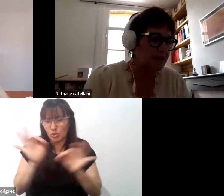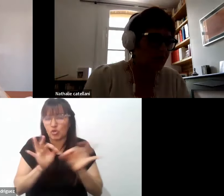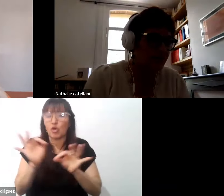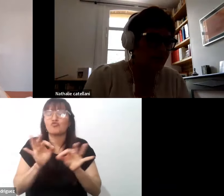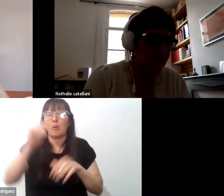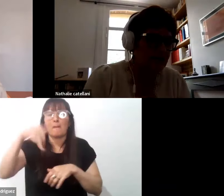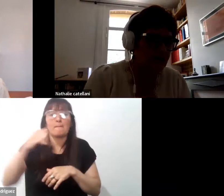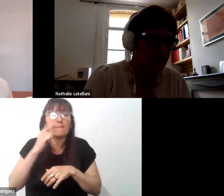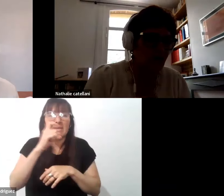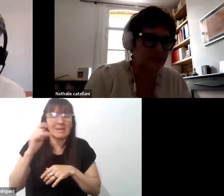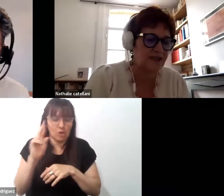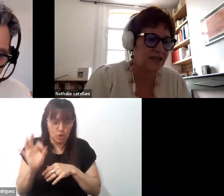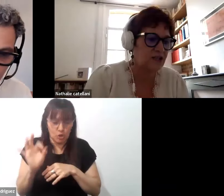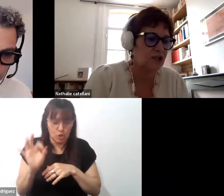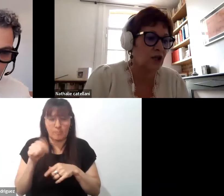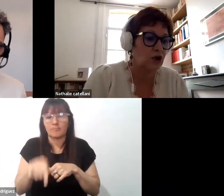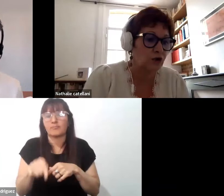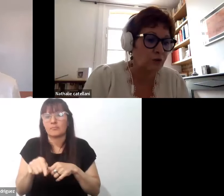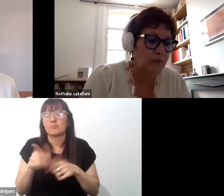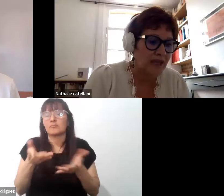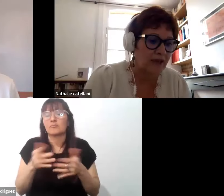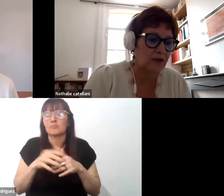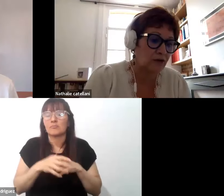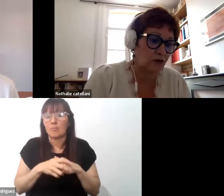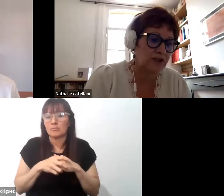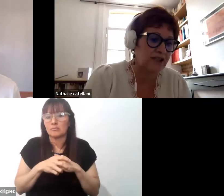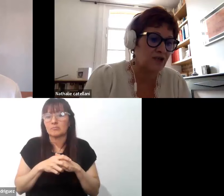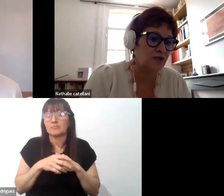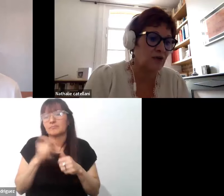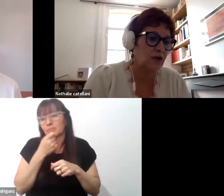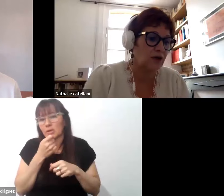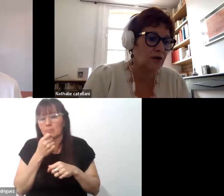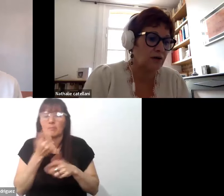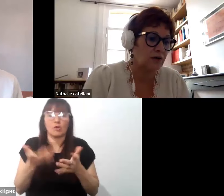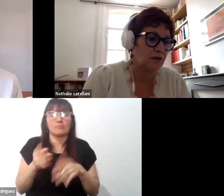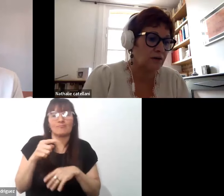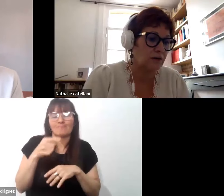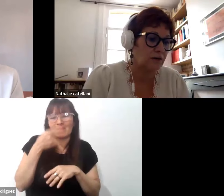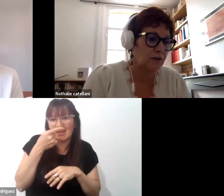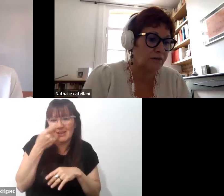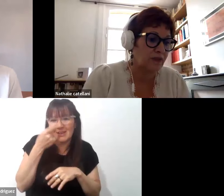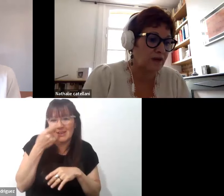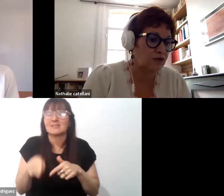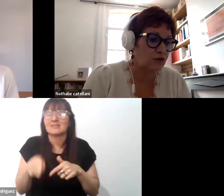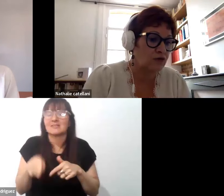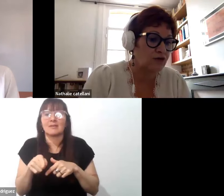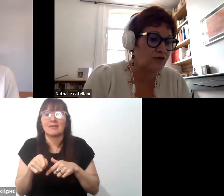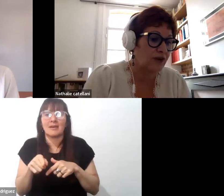también. Se trata de interesarse en estrategias de aprendizaje, de metacognición,